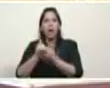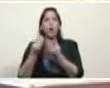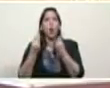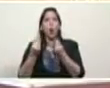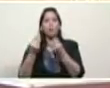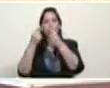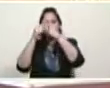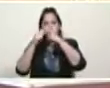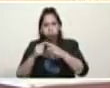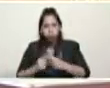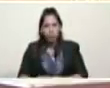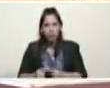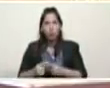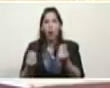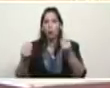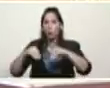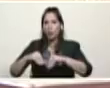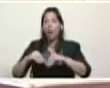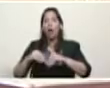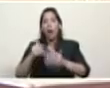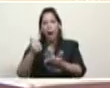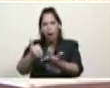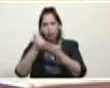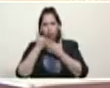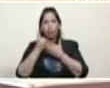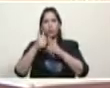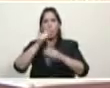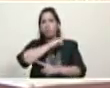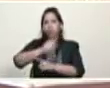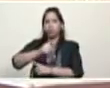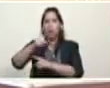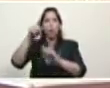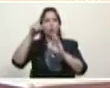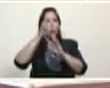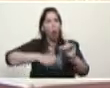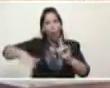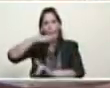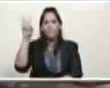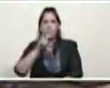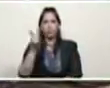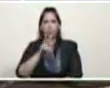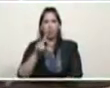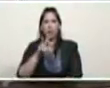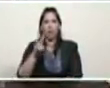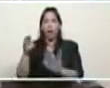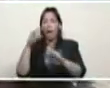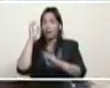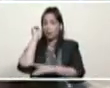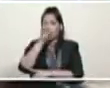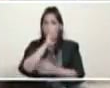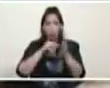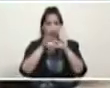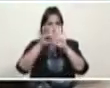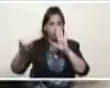ayuden a que se cumplan en todo territorio nacional, la Asamblea Nacional Constituyente como una de sus grandes funciones.